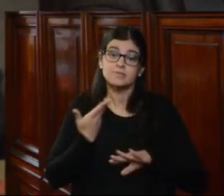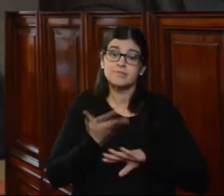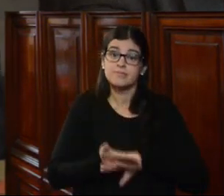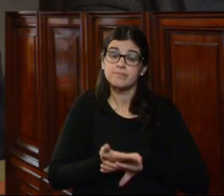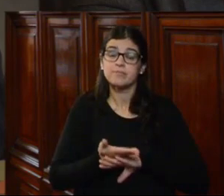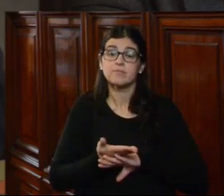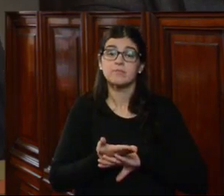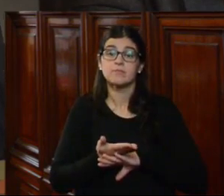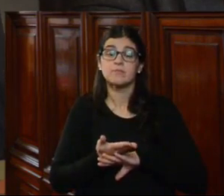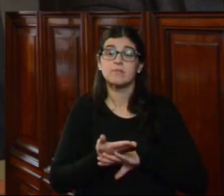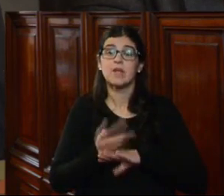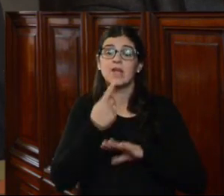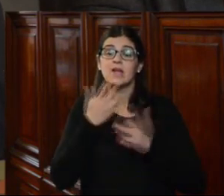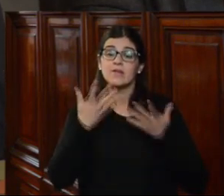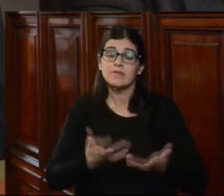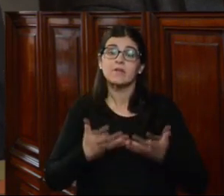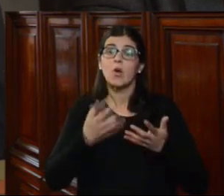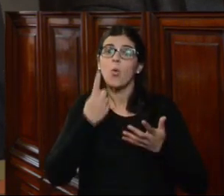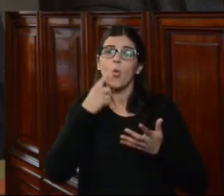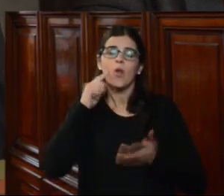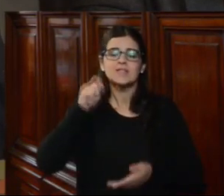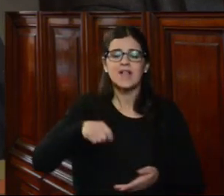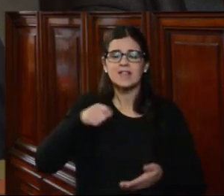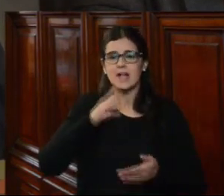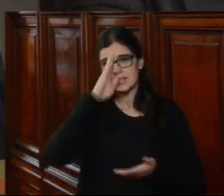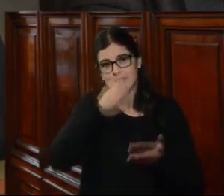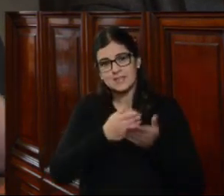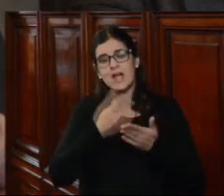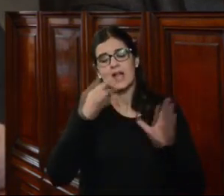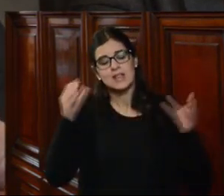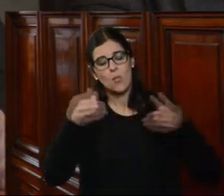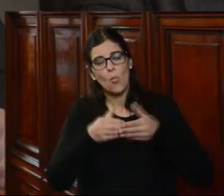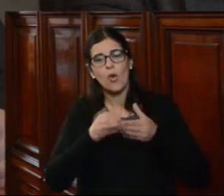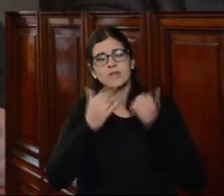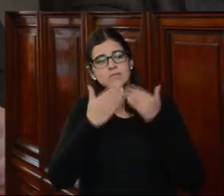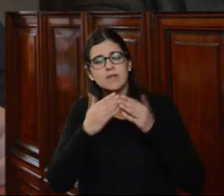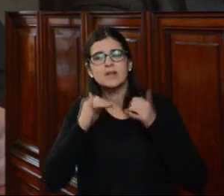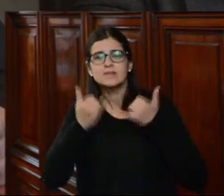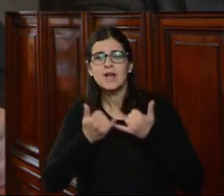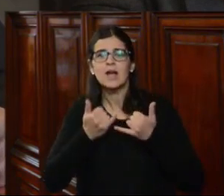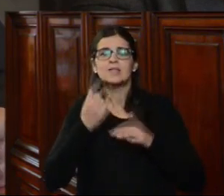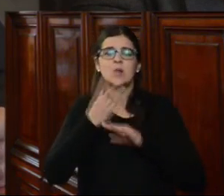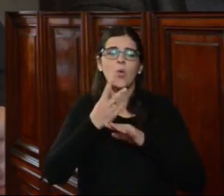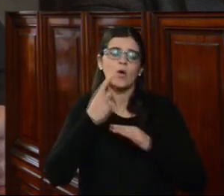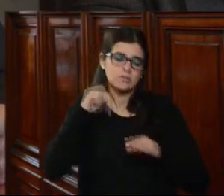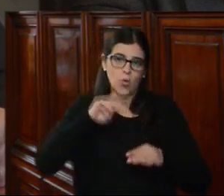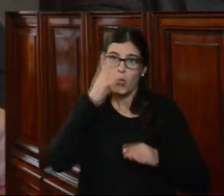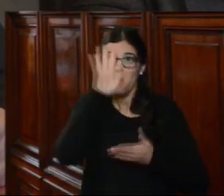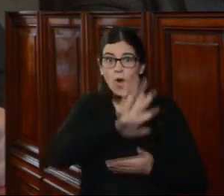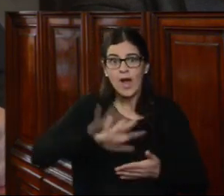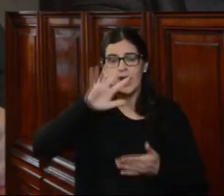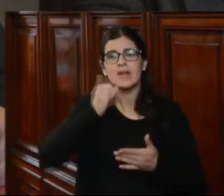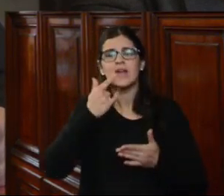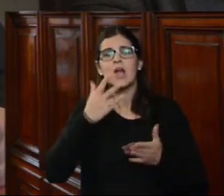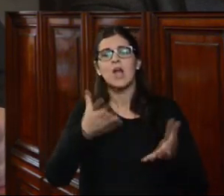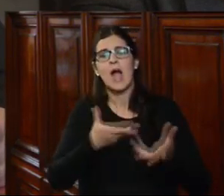consiste en una sentencia del Tribunal de Apelaciones en los civiles segundo turno de Uruguay que acoge una